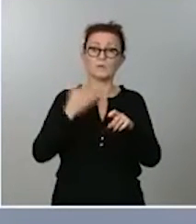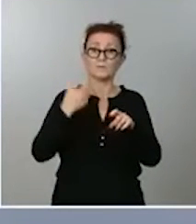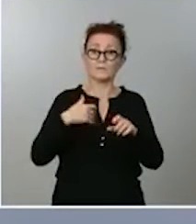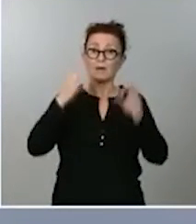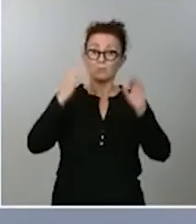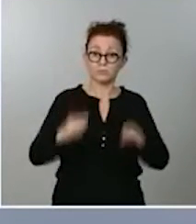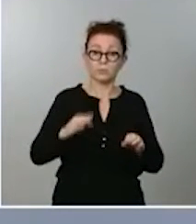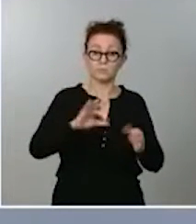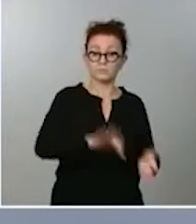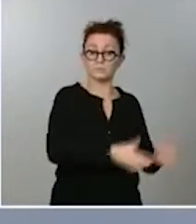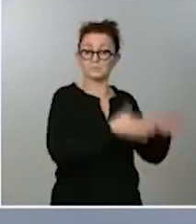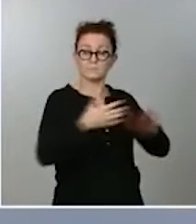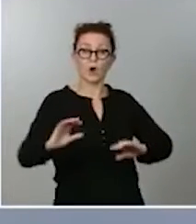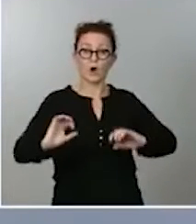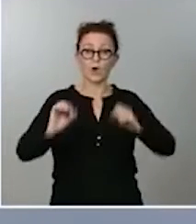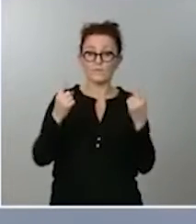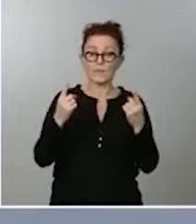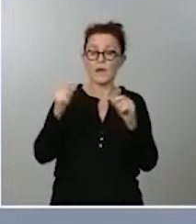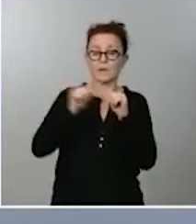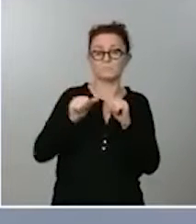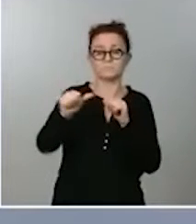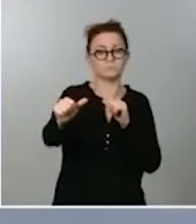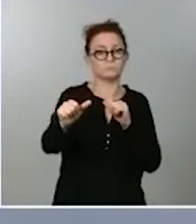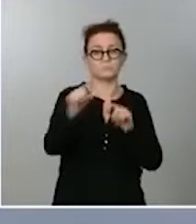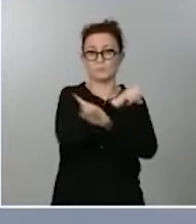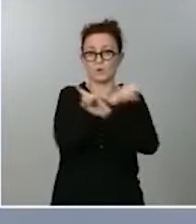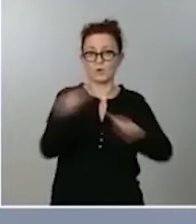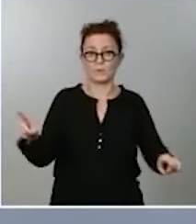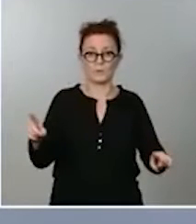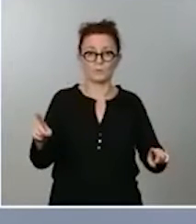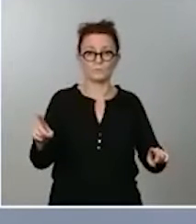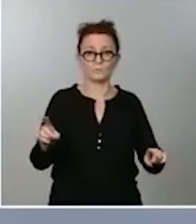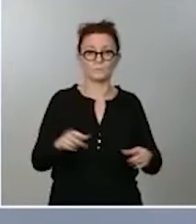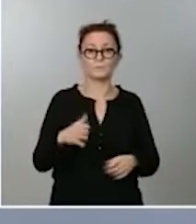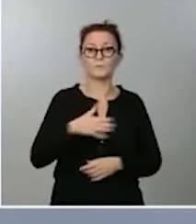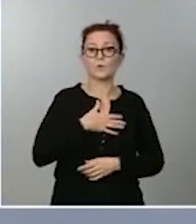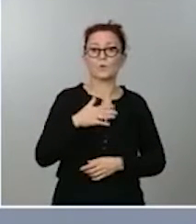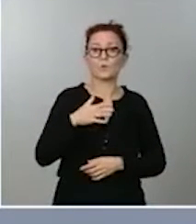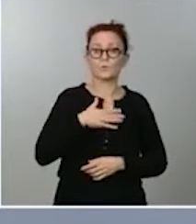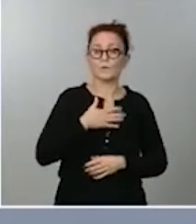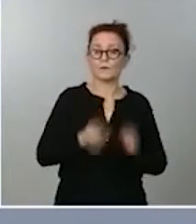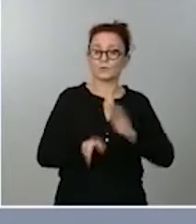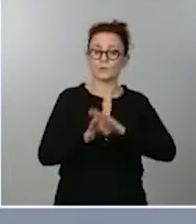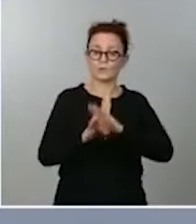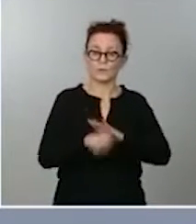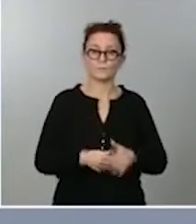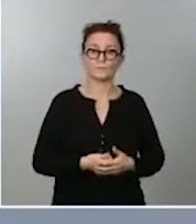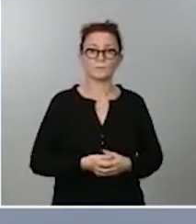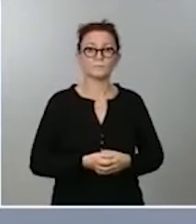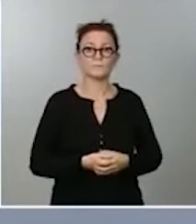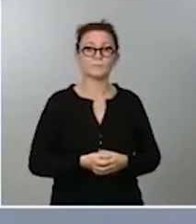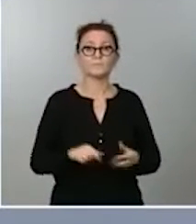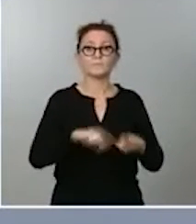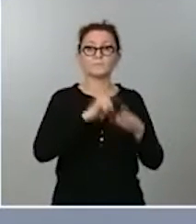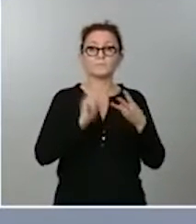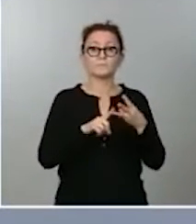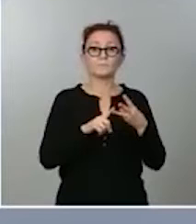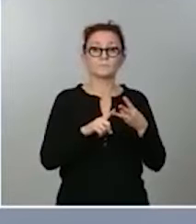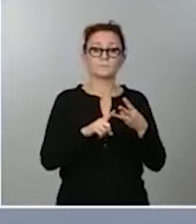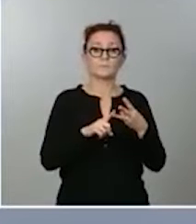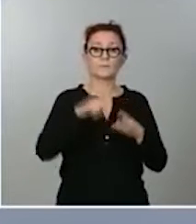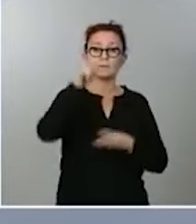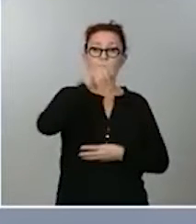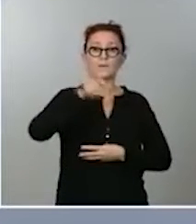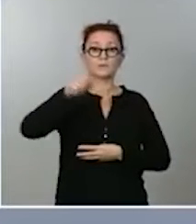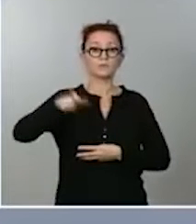como a continuación describiré, pues no será posible que sigan estándolo. En tercer lugar, las personas famosas